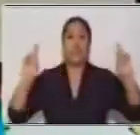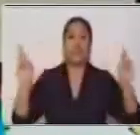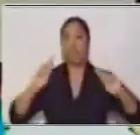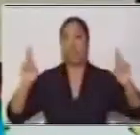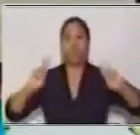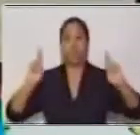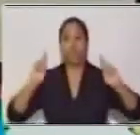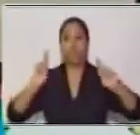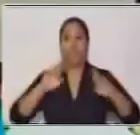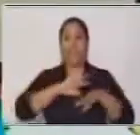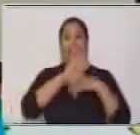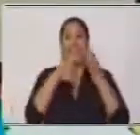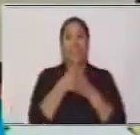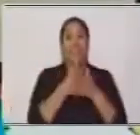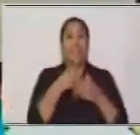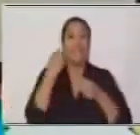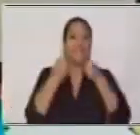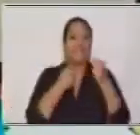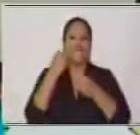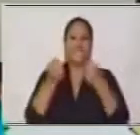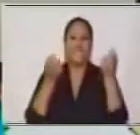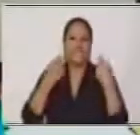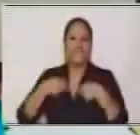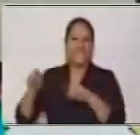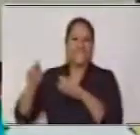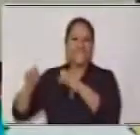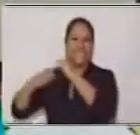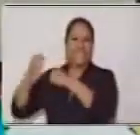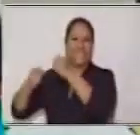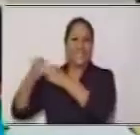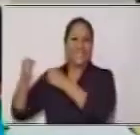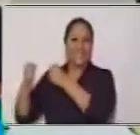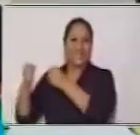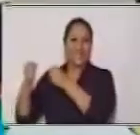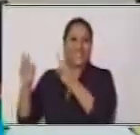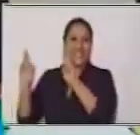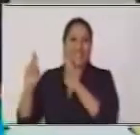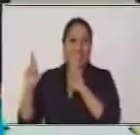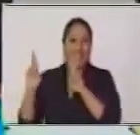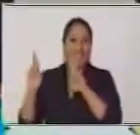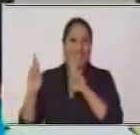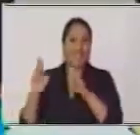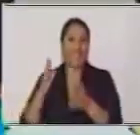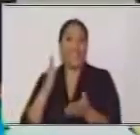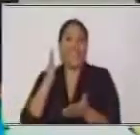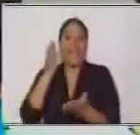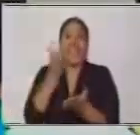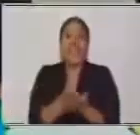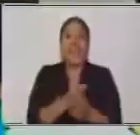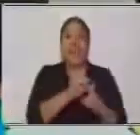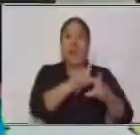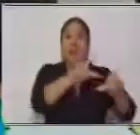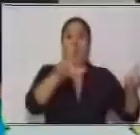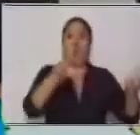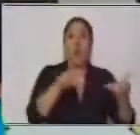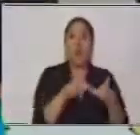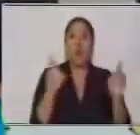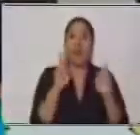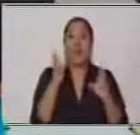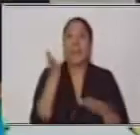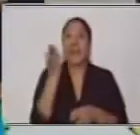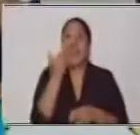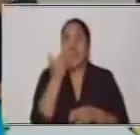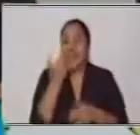el timbre y todos salíamos y corríamos y hubo que hay. Llegábamos al lugar en donde estaba la refacción y veíamos que había un